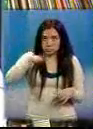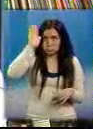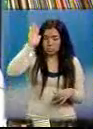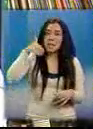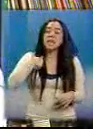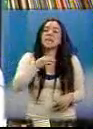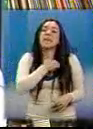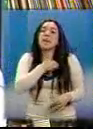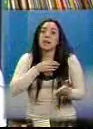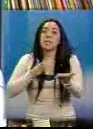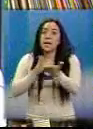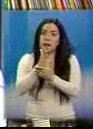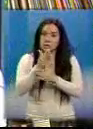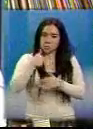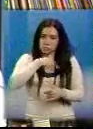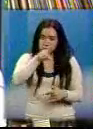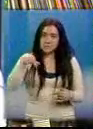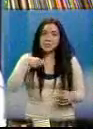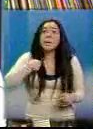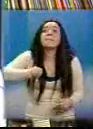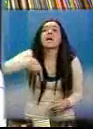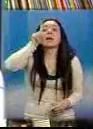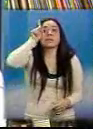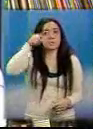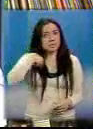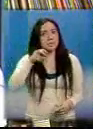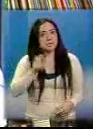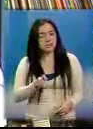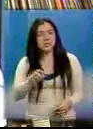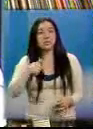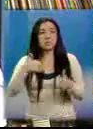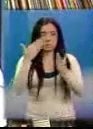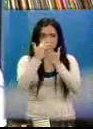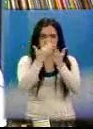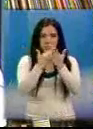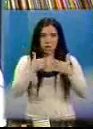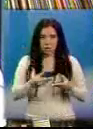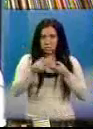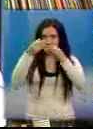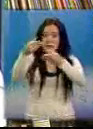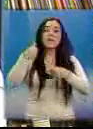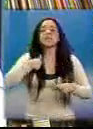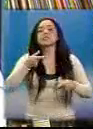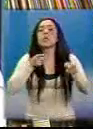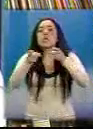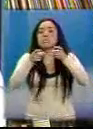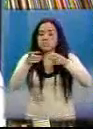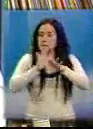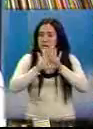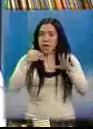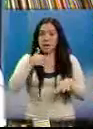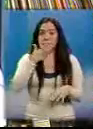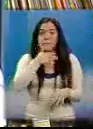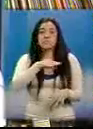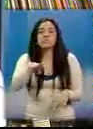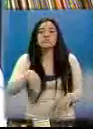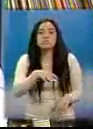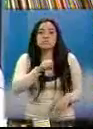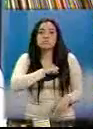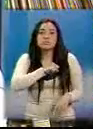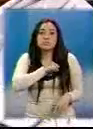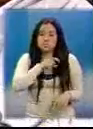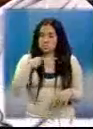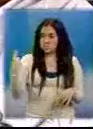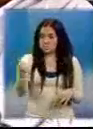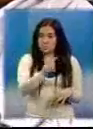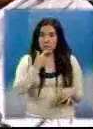de nuestros derechos de participación y hacemos una propuesta desde las organizaciones mayas en el sentido que quisiéramos refundar